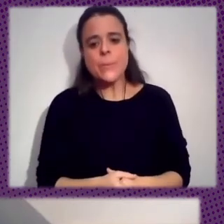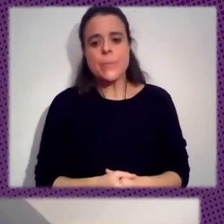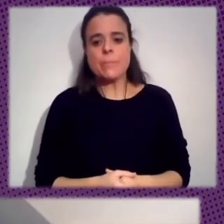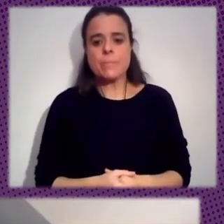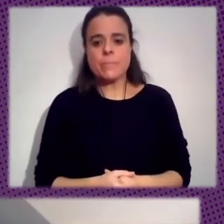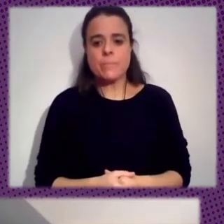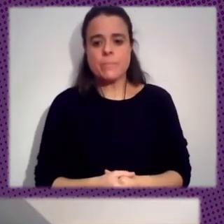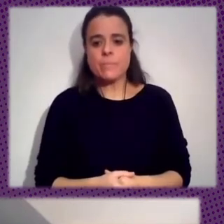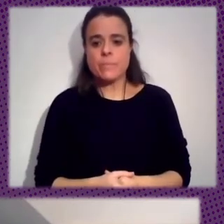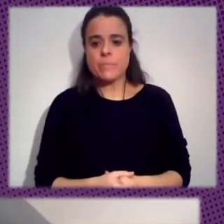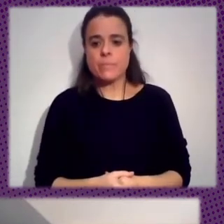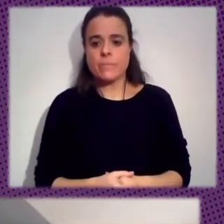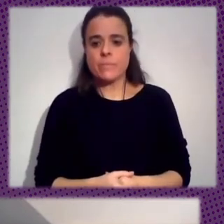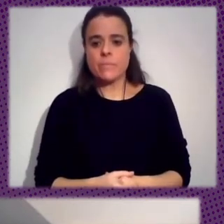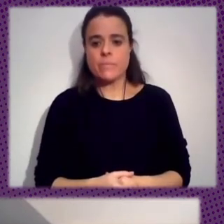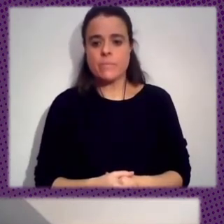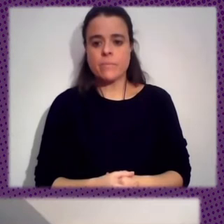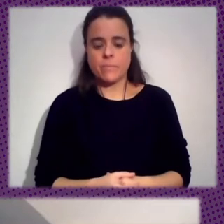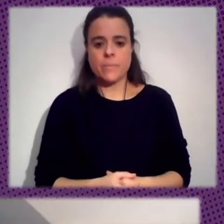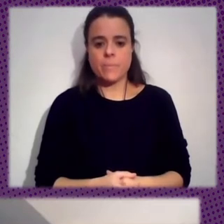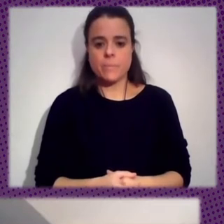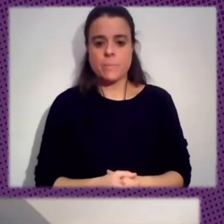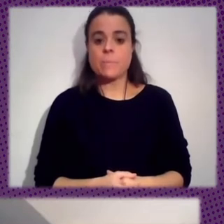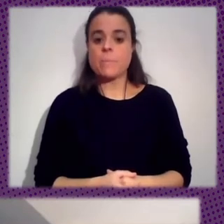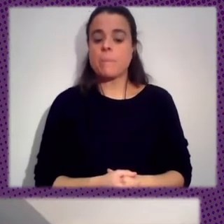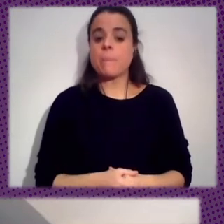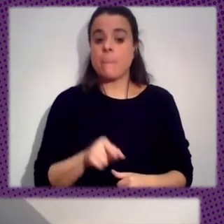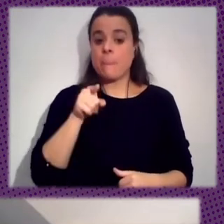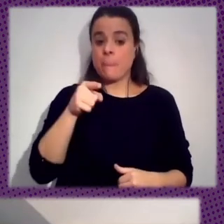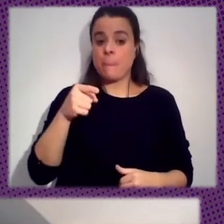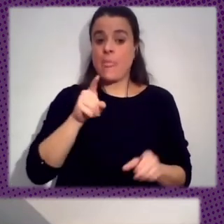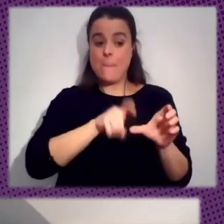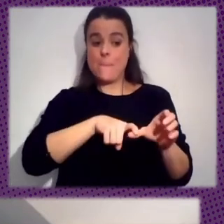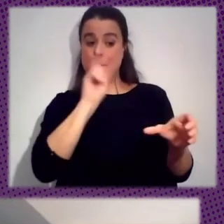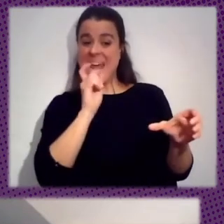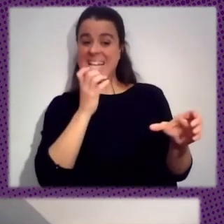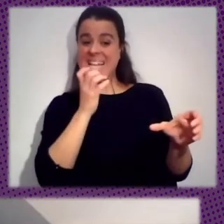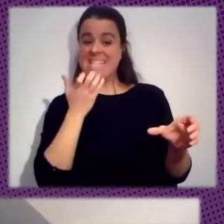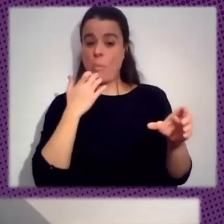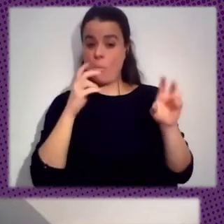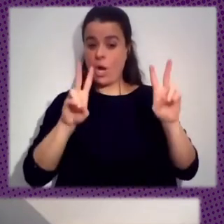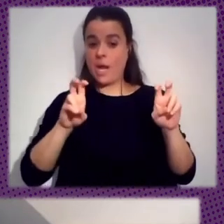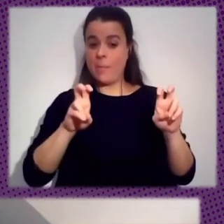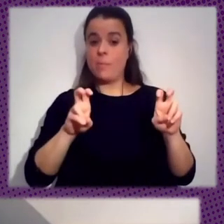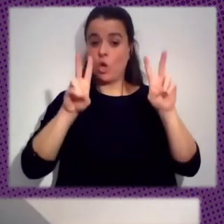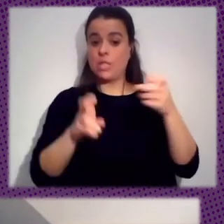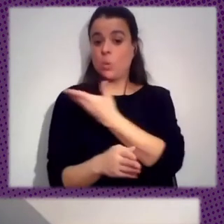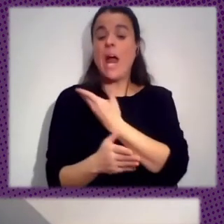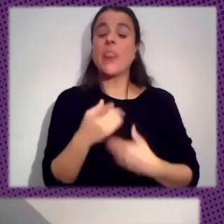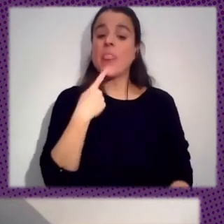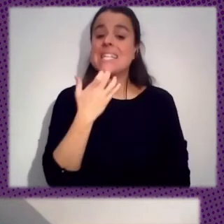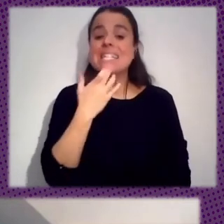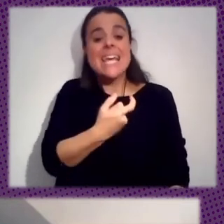Inclusive Si Empezamos Sobre Brexit Aquí Tengo Un Titular Del Periódico The Guardian Que Decía Si el Reino Unido Realmente Quiere Ser